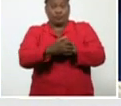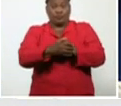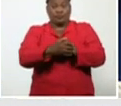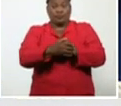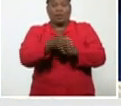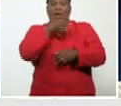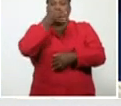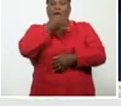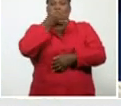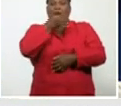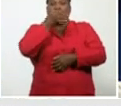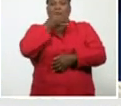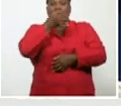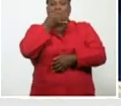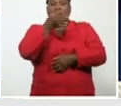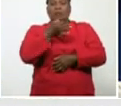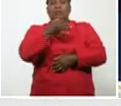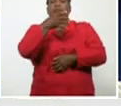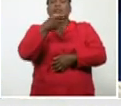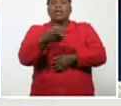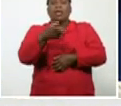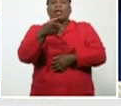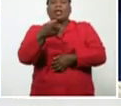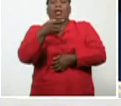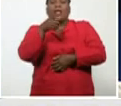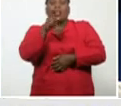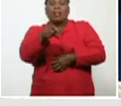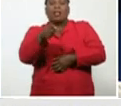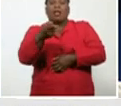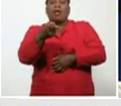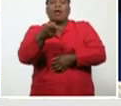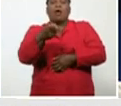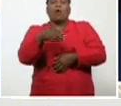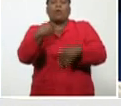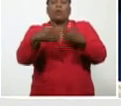plantean, la existencia, de un síndrome, síndrome inflamatorio,